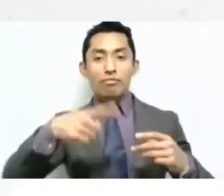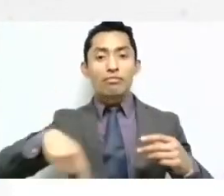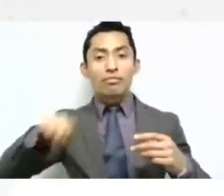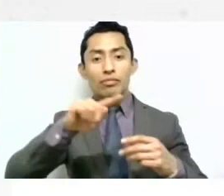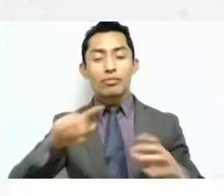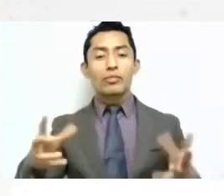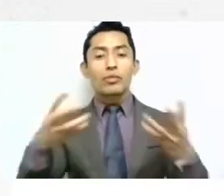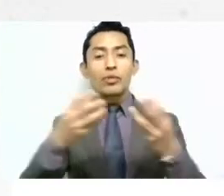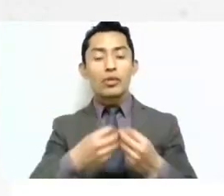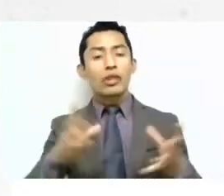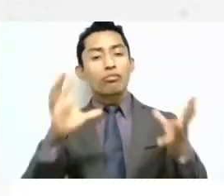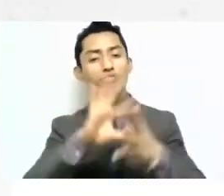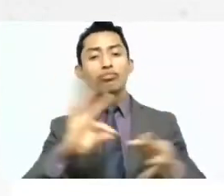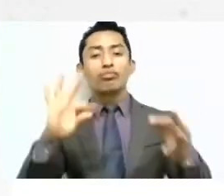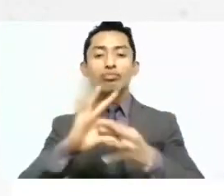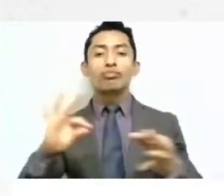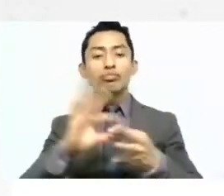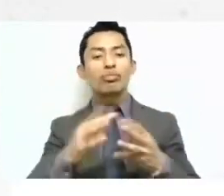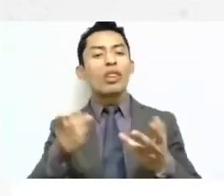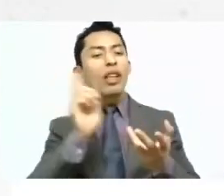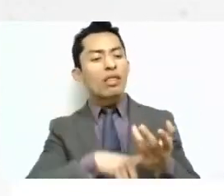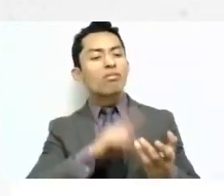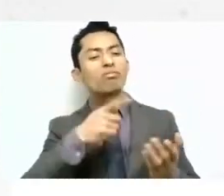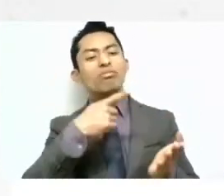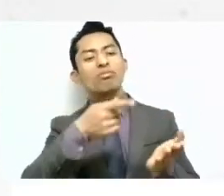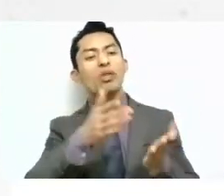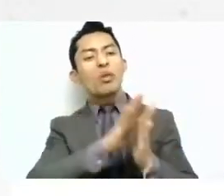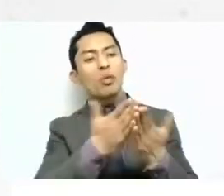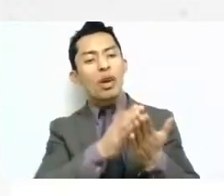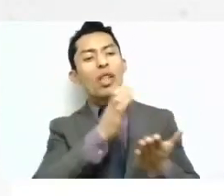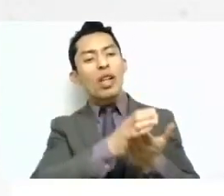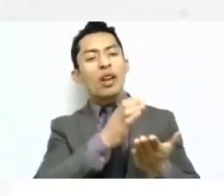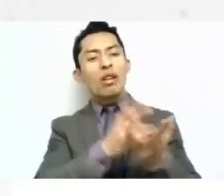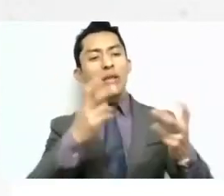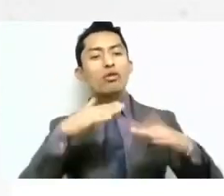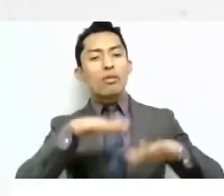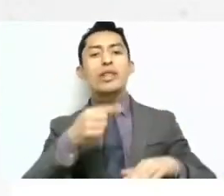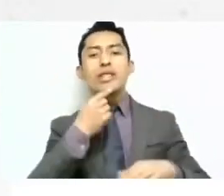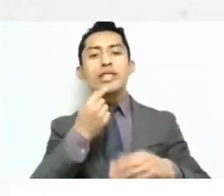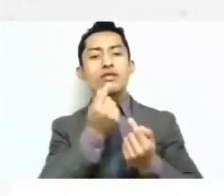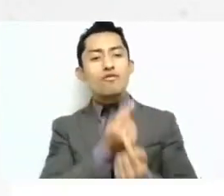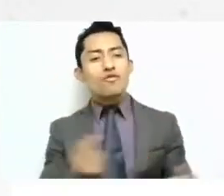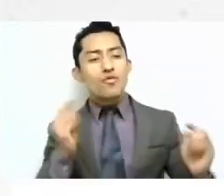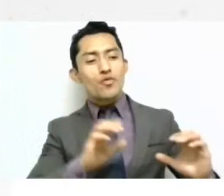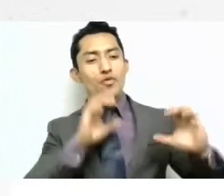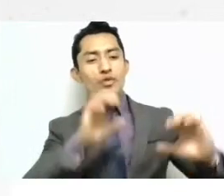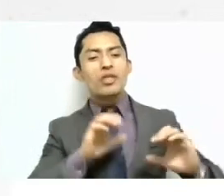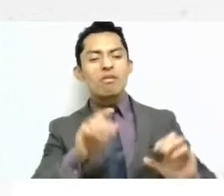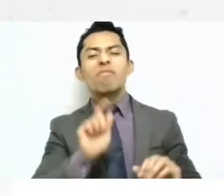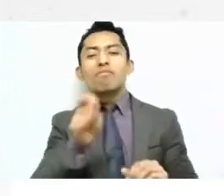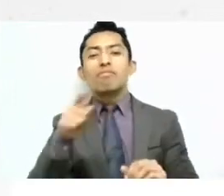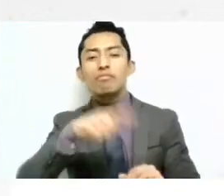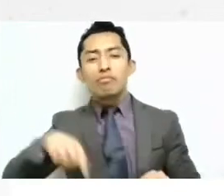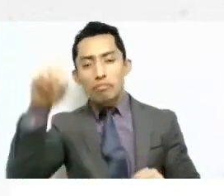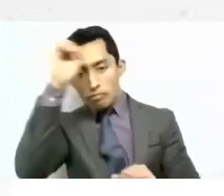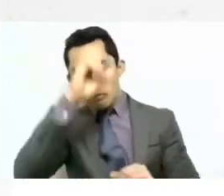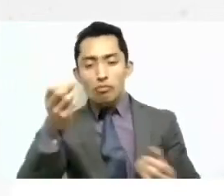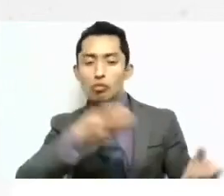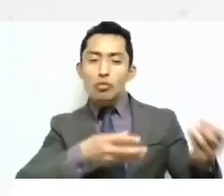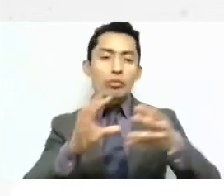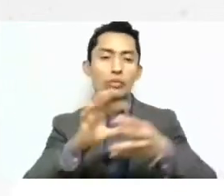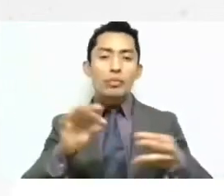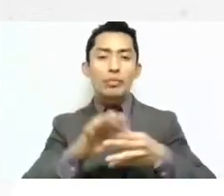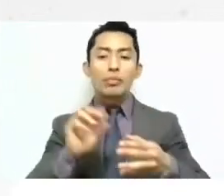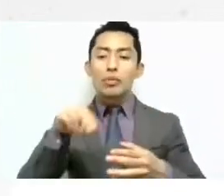comentar este cuaderno sobre guarderías. En primer lugar, van a estar con nosotros, va a estar con nosotros Noemí